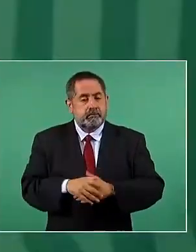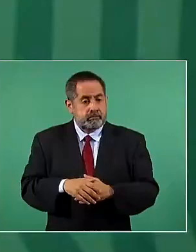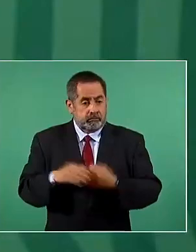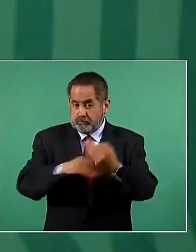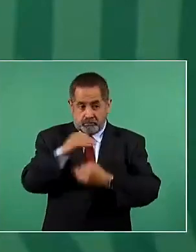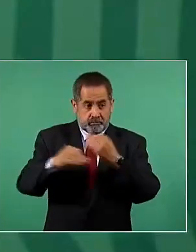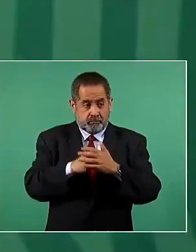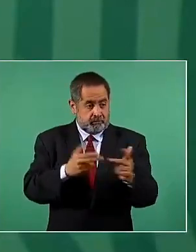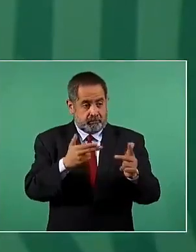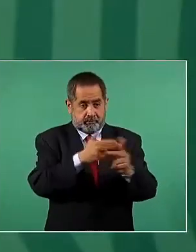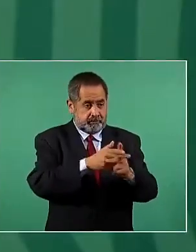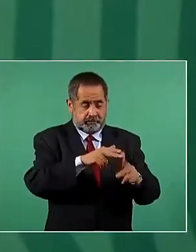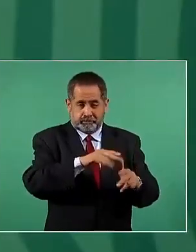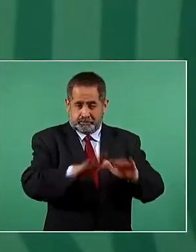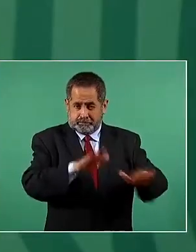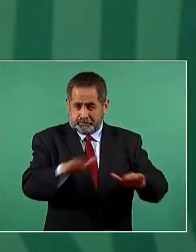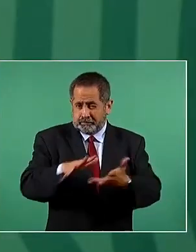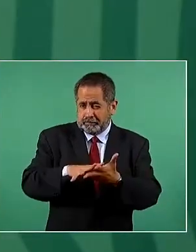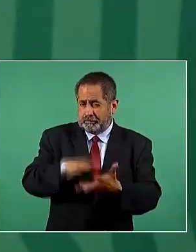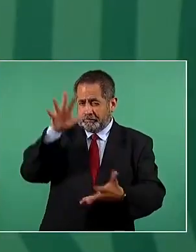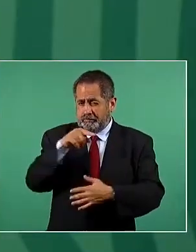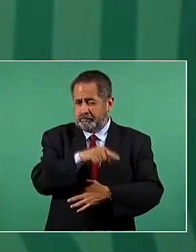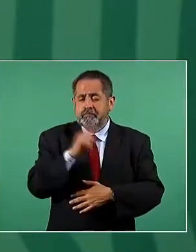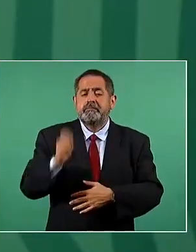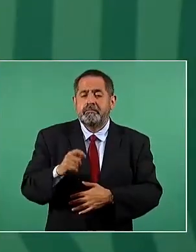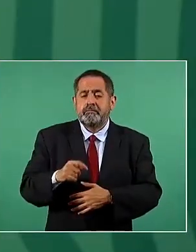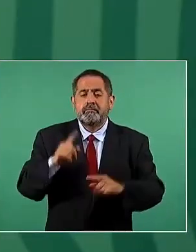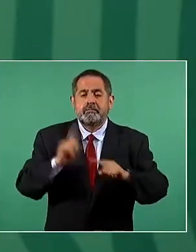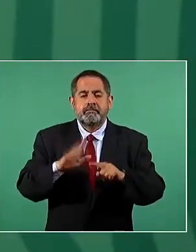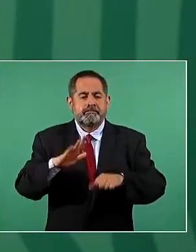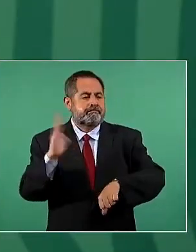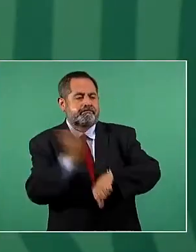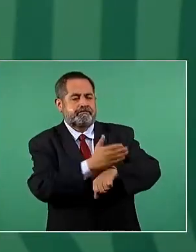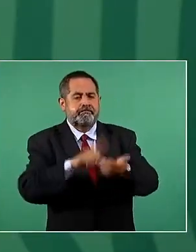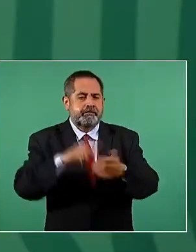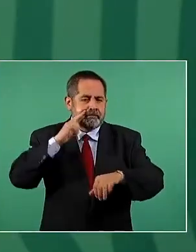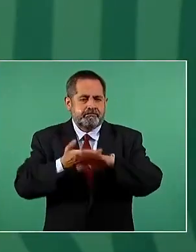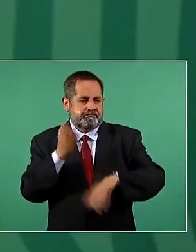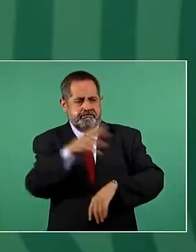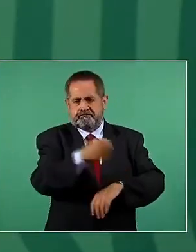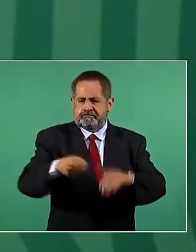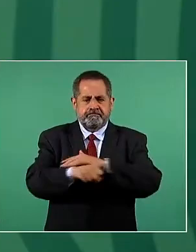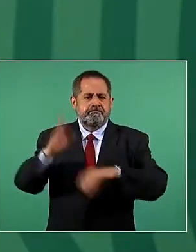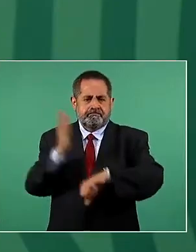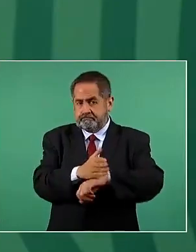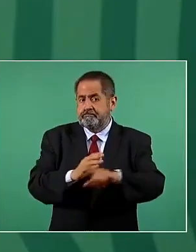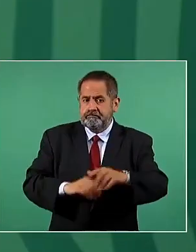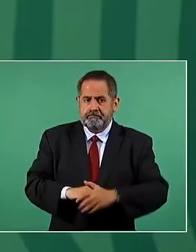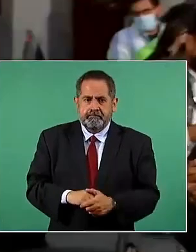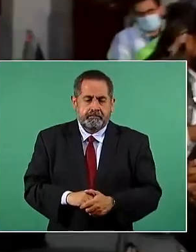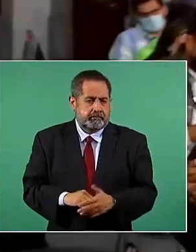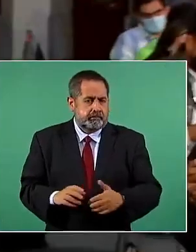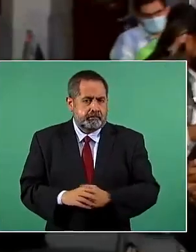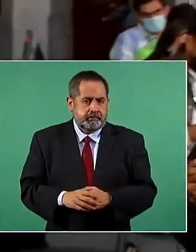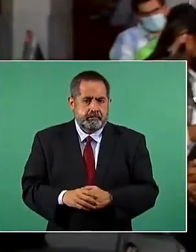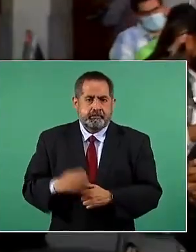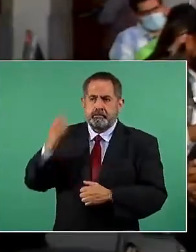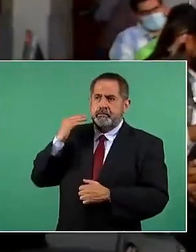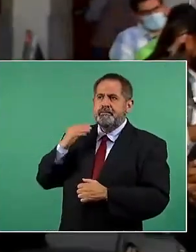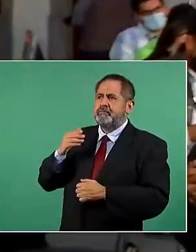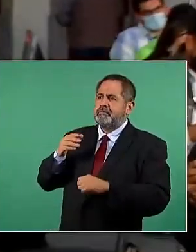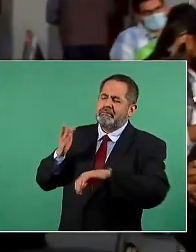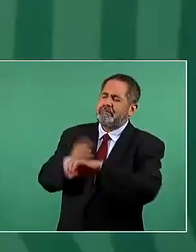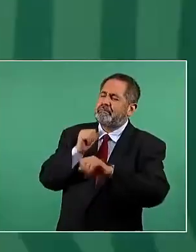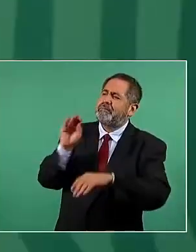todos los casos, en la mayoría de los casos, se ha castigado a los responsables. La impunidad en este país es más del